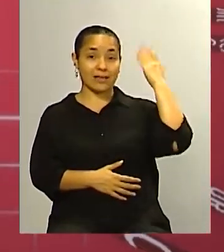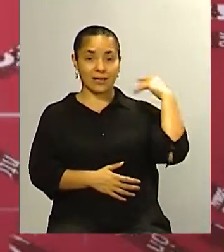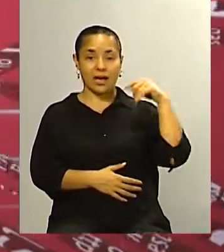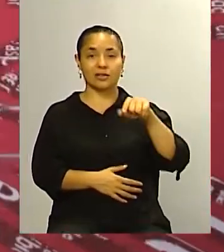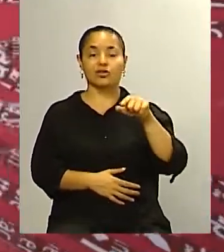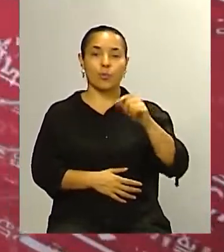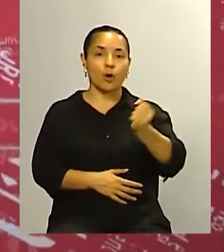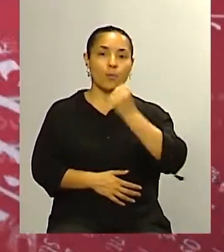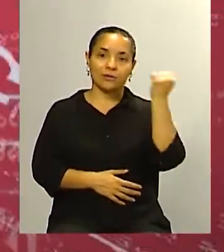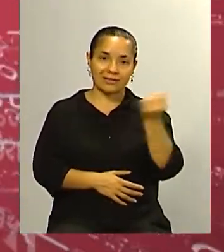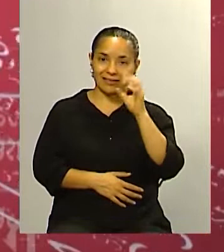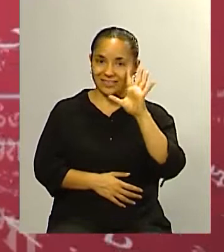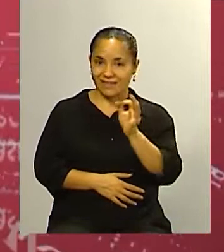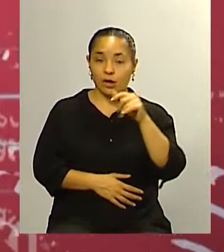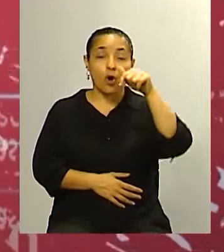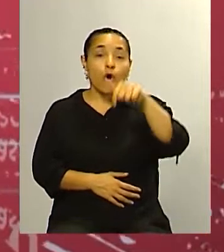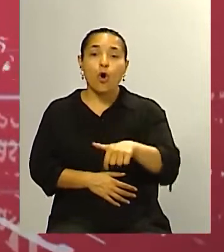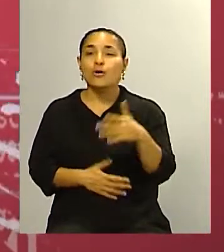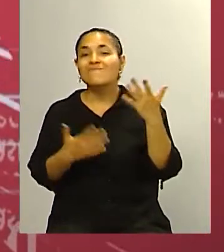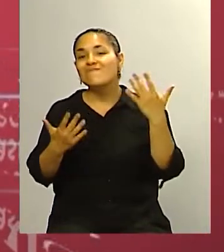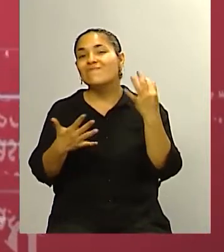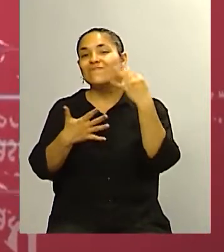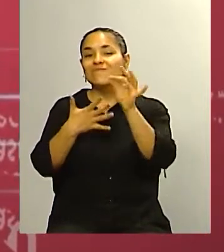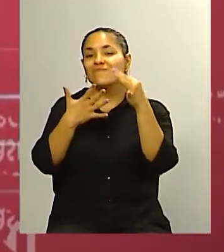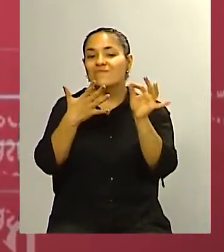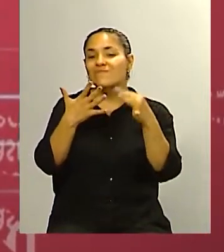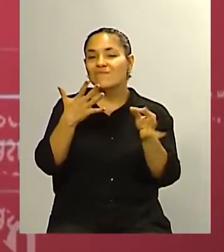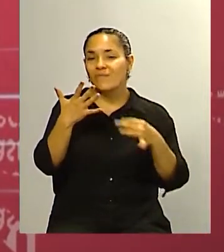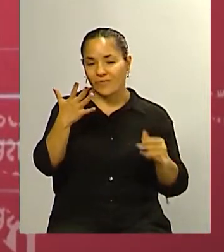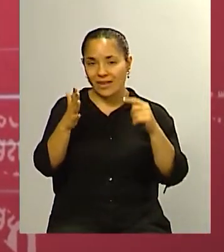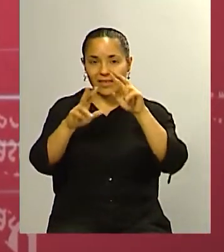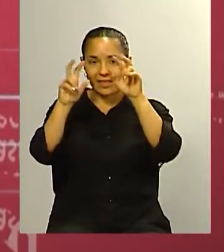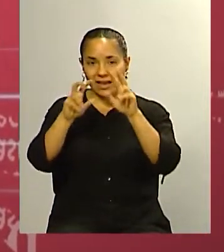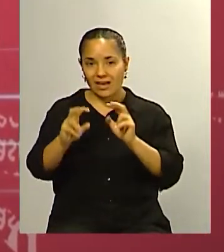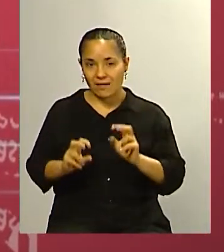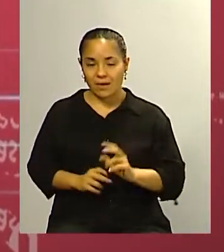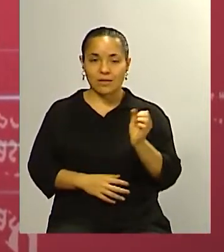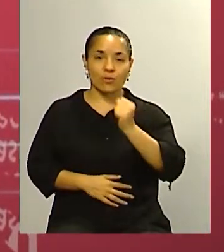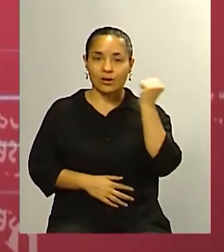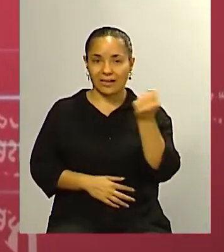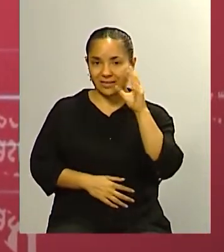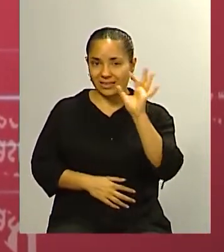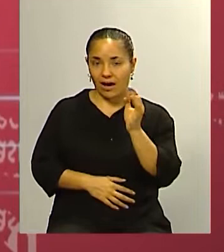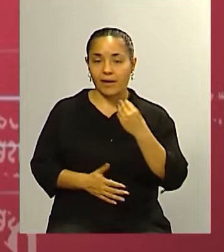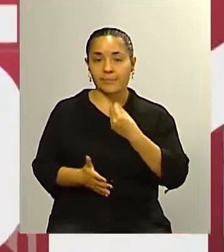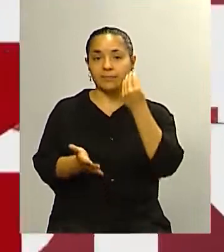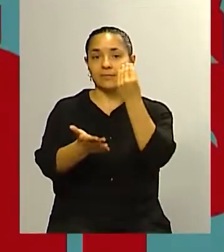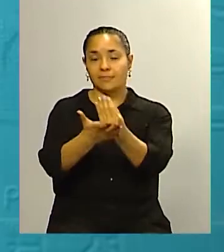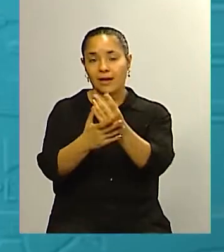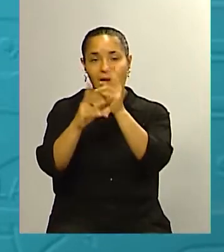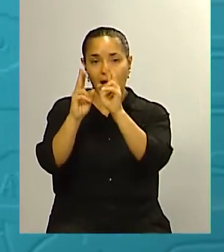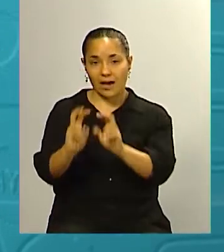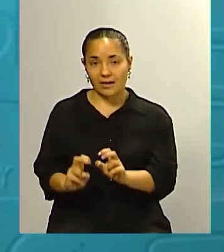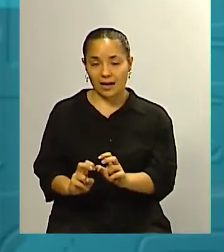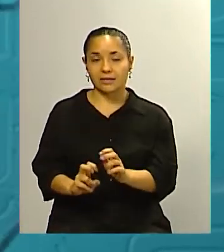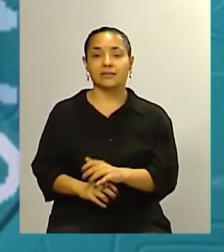central o determinante hoy es uno más de varios temas o de varios ejes que se tienen en cuenta a la hora de hacer el diagnóstico